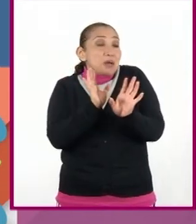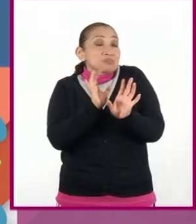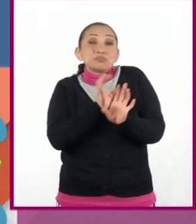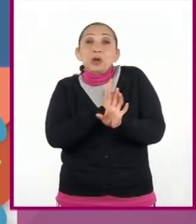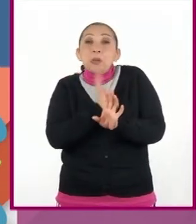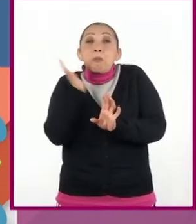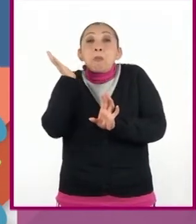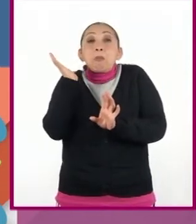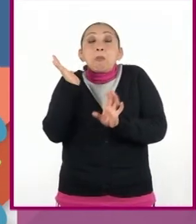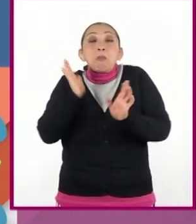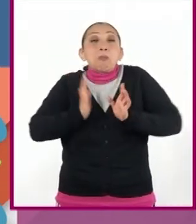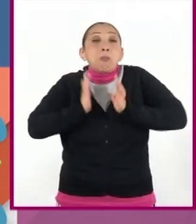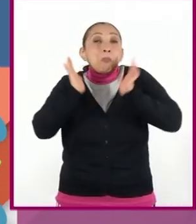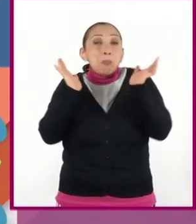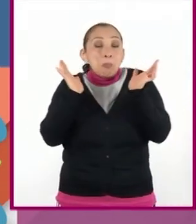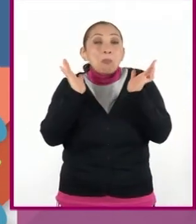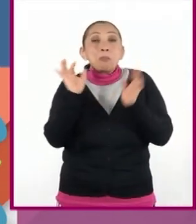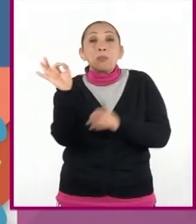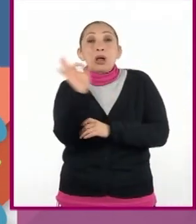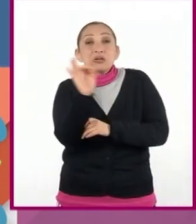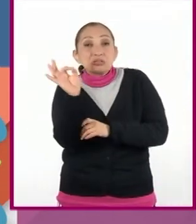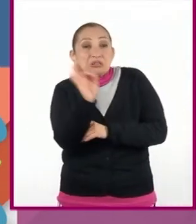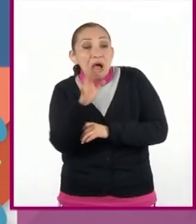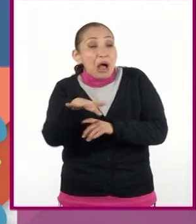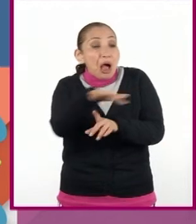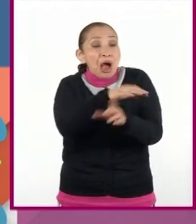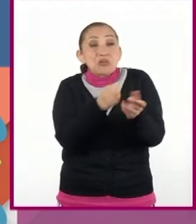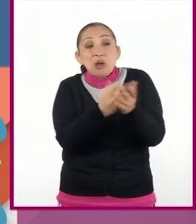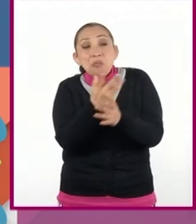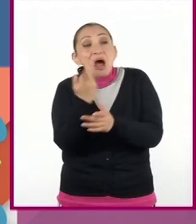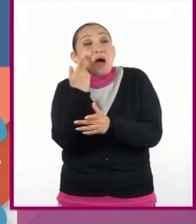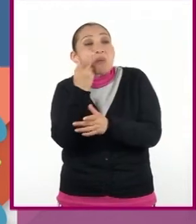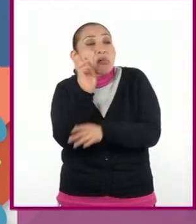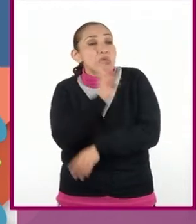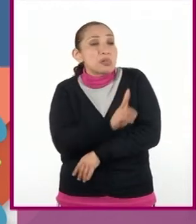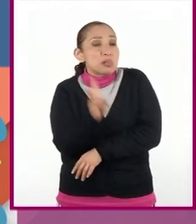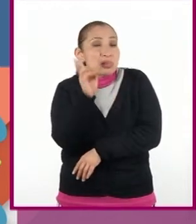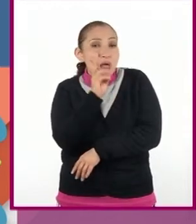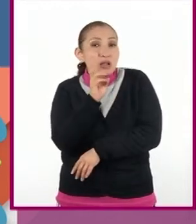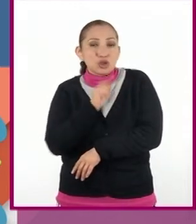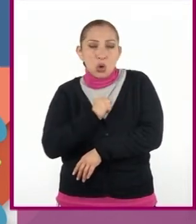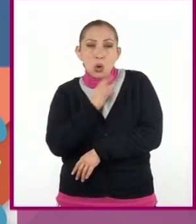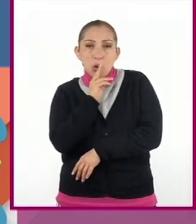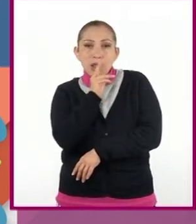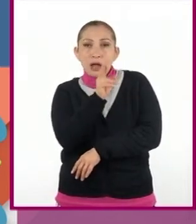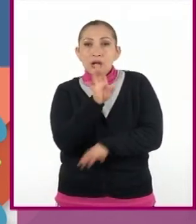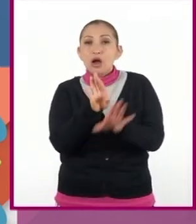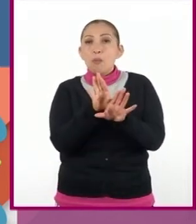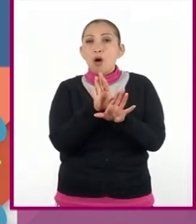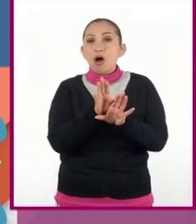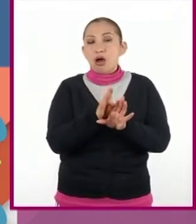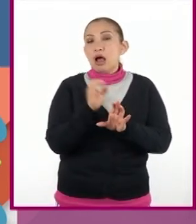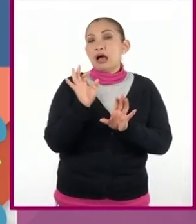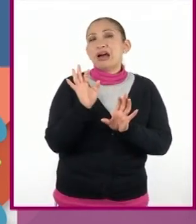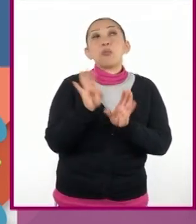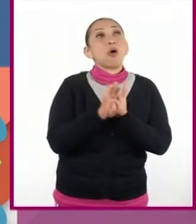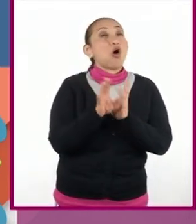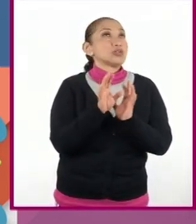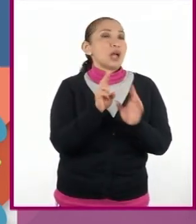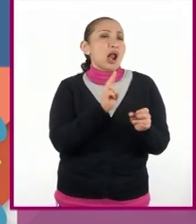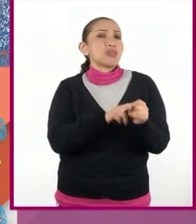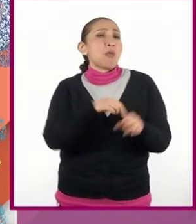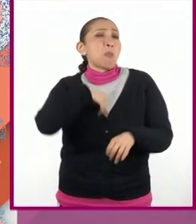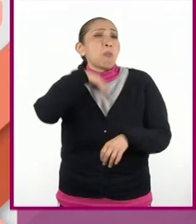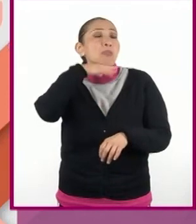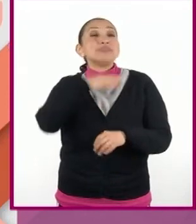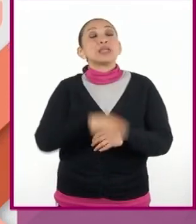inesperadamente y que generan territorios nuevos por explorar, le respondí como si estuviera diciendo la cosa más natural